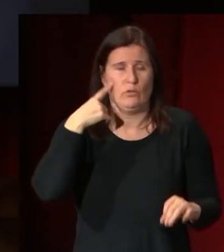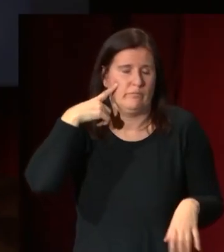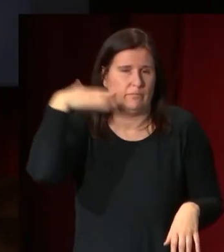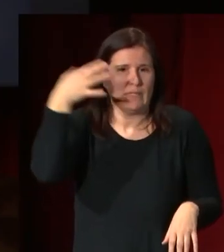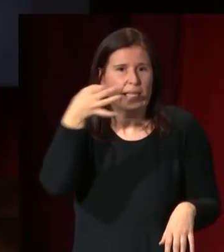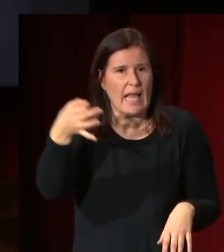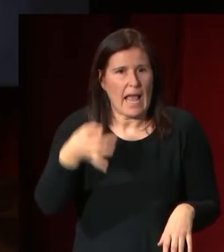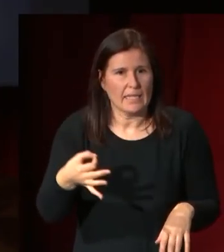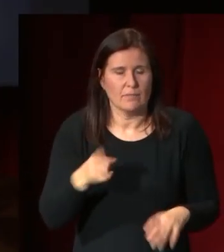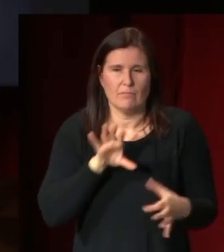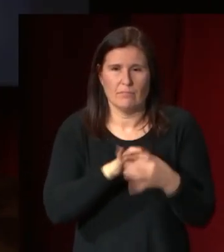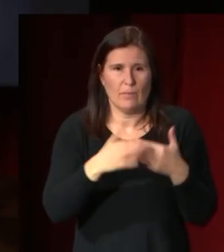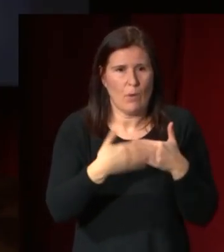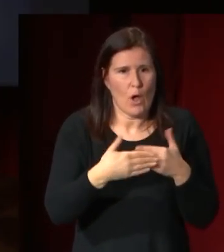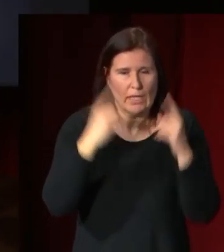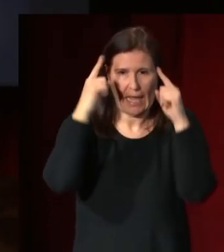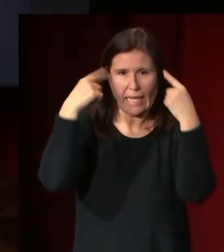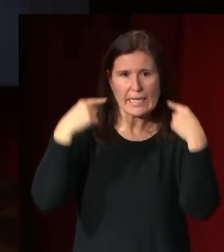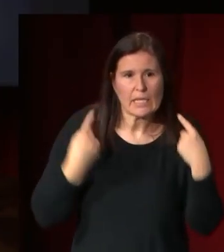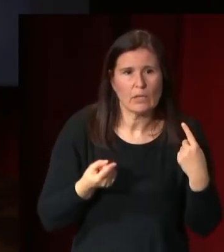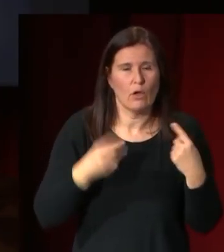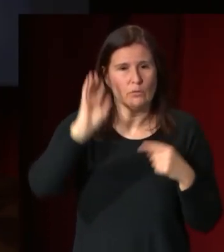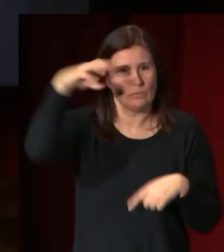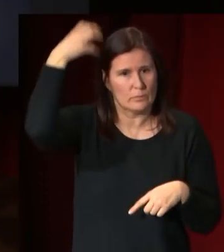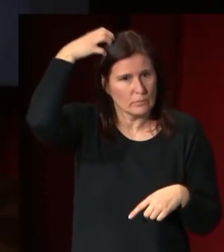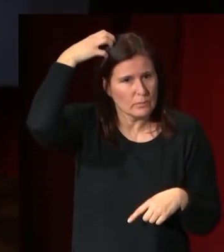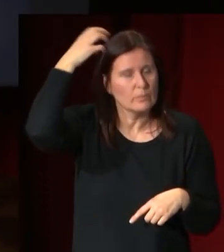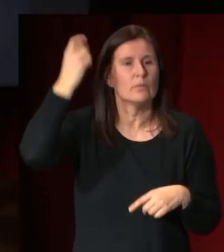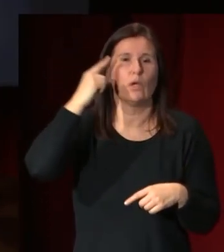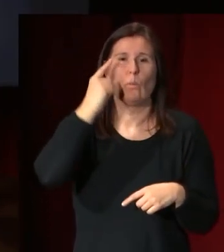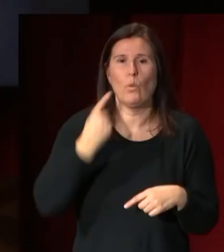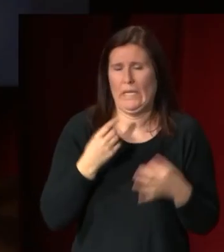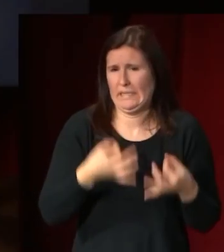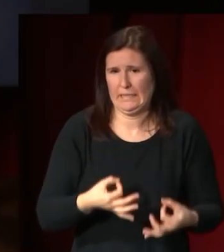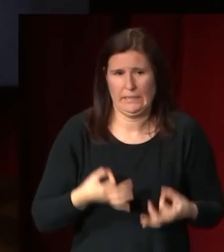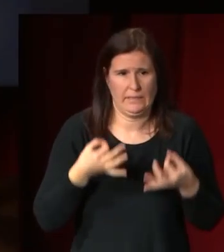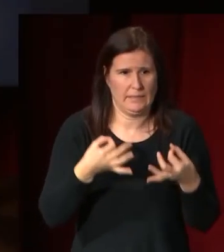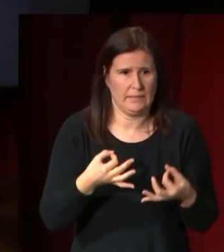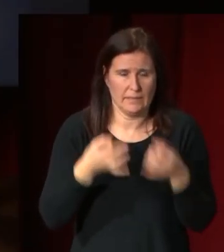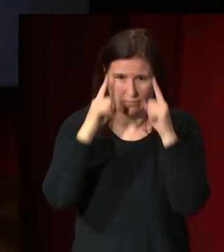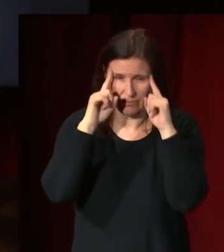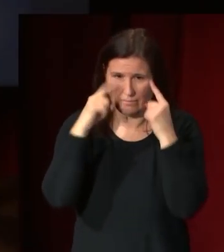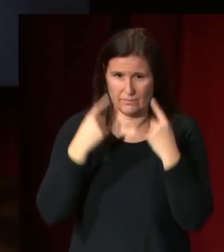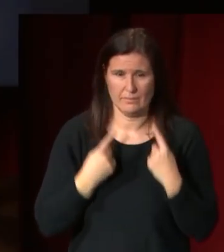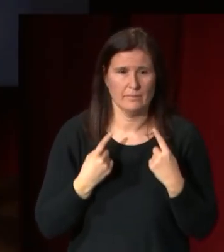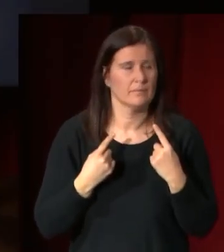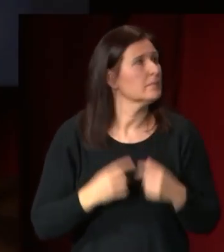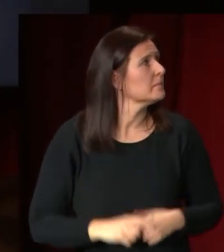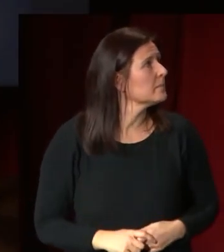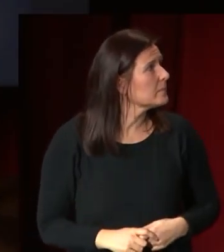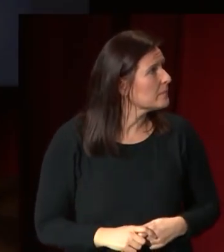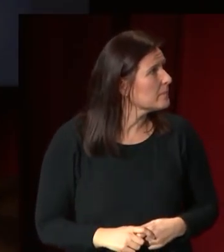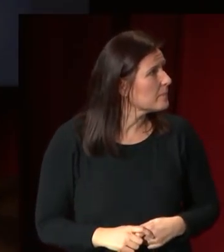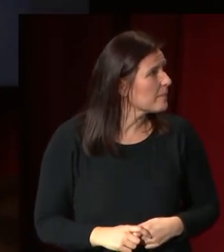bueno obviamente a la moda con los rizos el moño alto los bucles siempre sobre los lados del rostro enmarcándolo